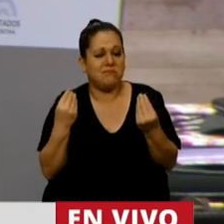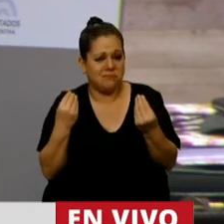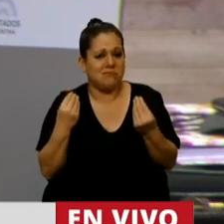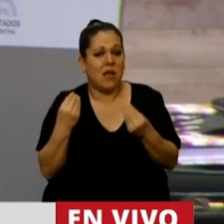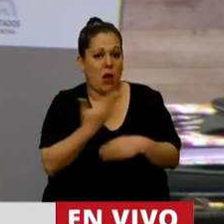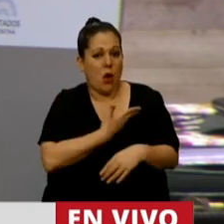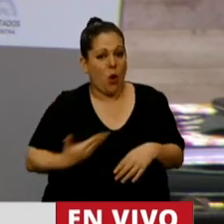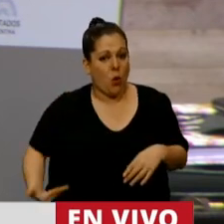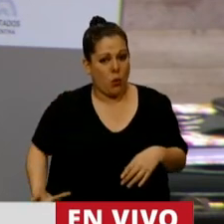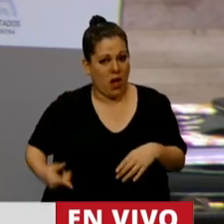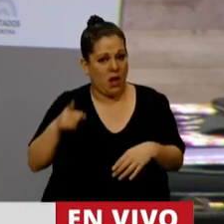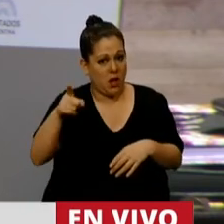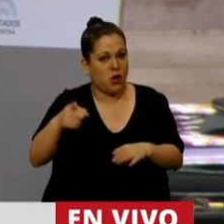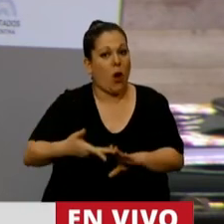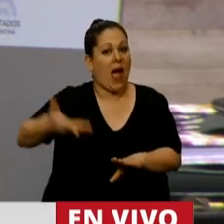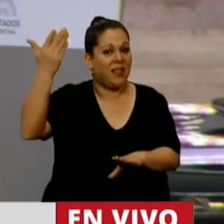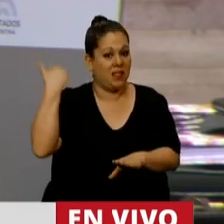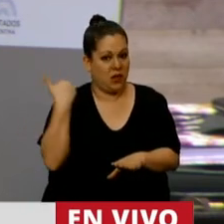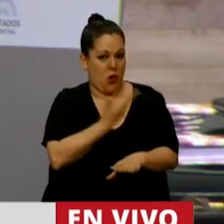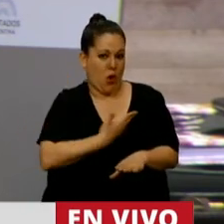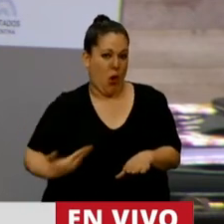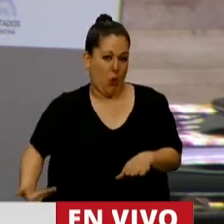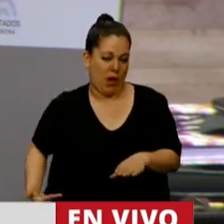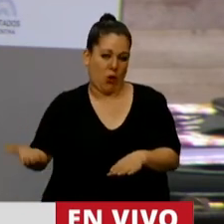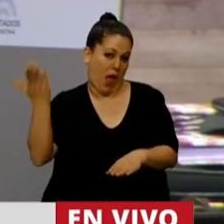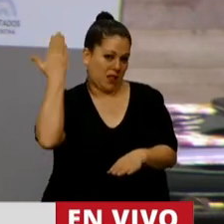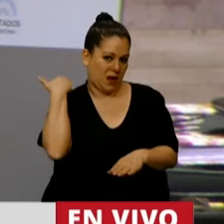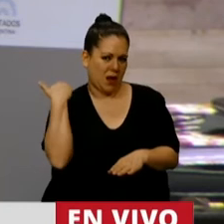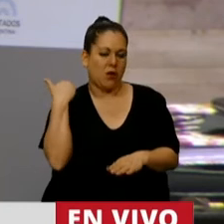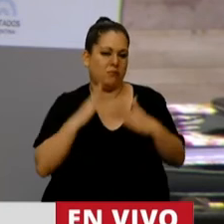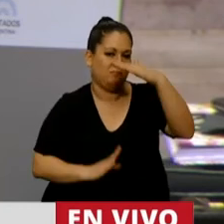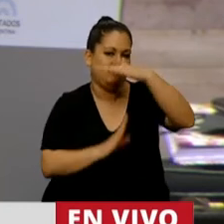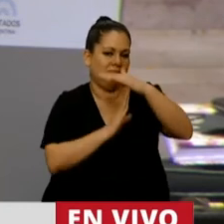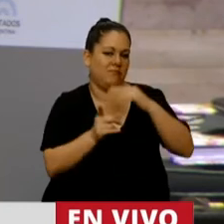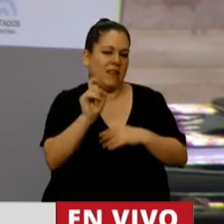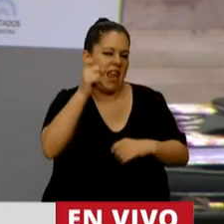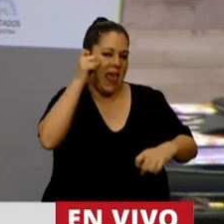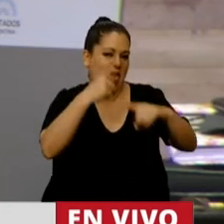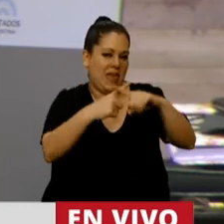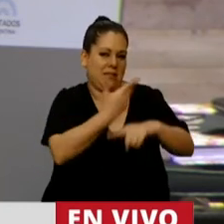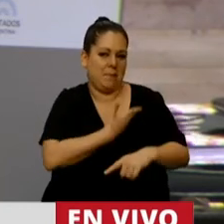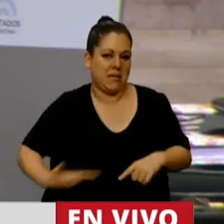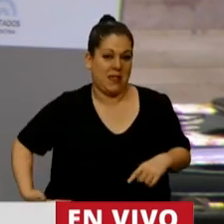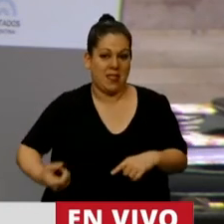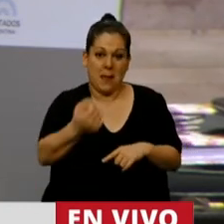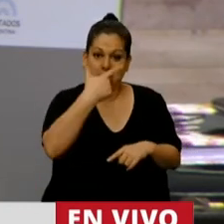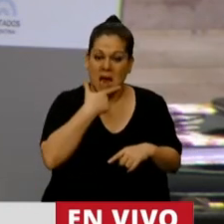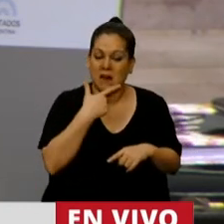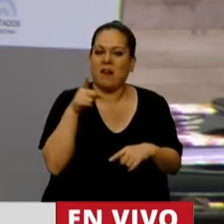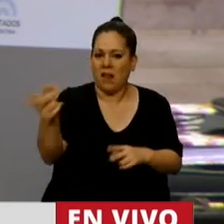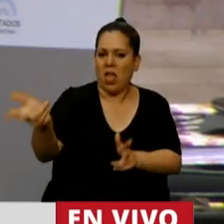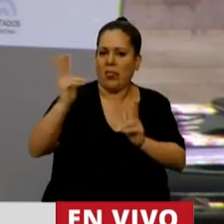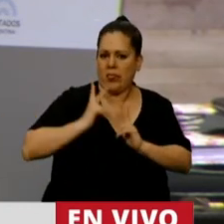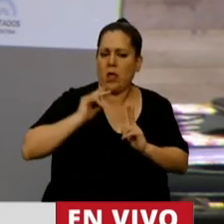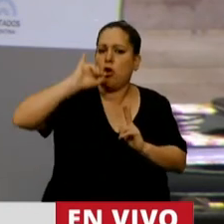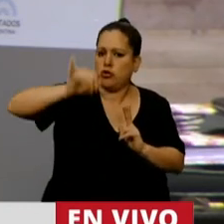el gobierno nacional anterior, o el gobierno que encabezaba el expresidente Macri, se había comprometido a la